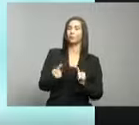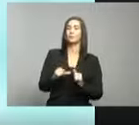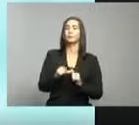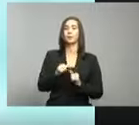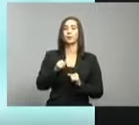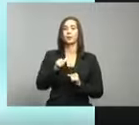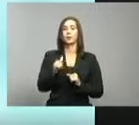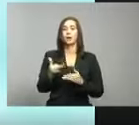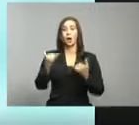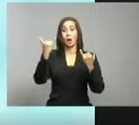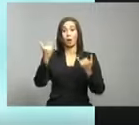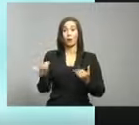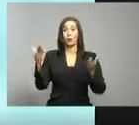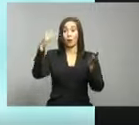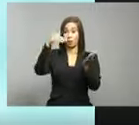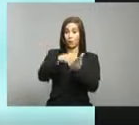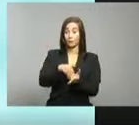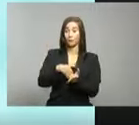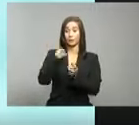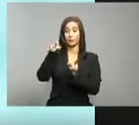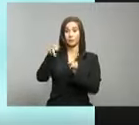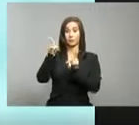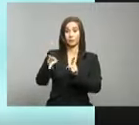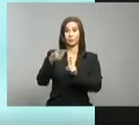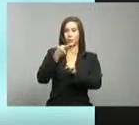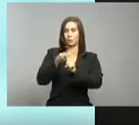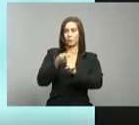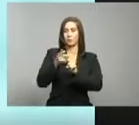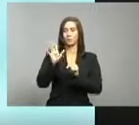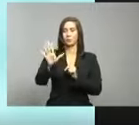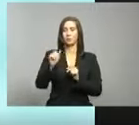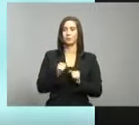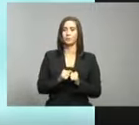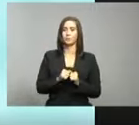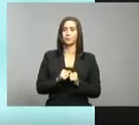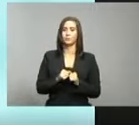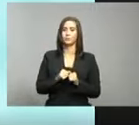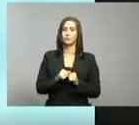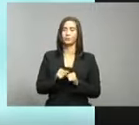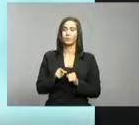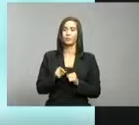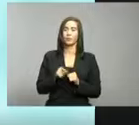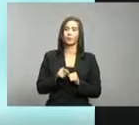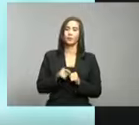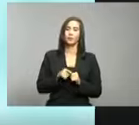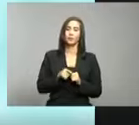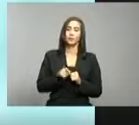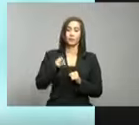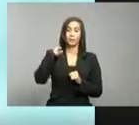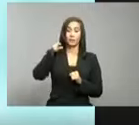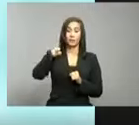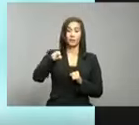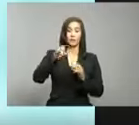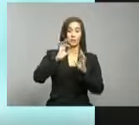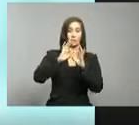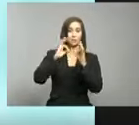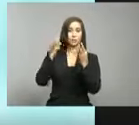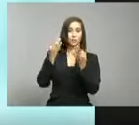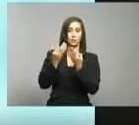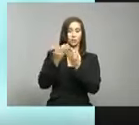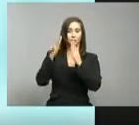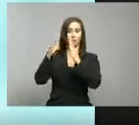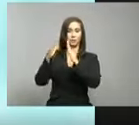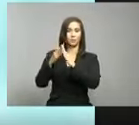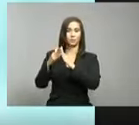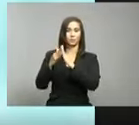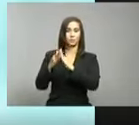recientemente vuelve a dar positivo. Ella manifiesta, ella y su familia que está en su casa se